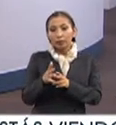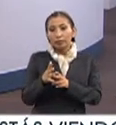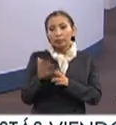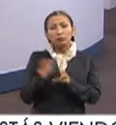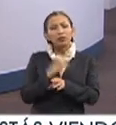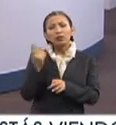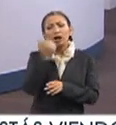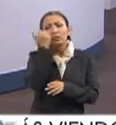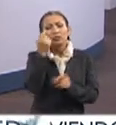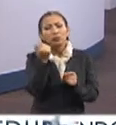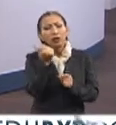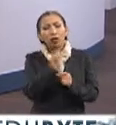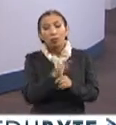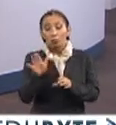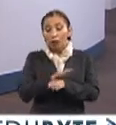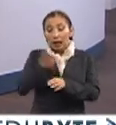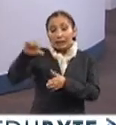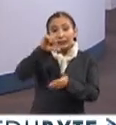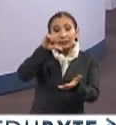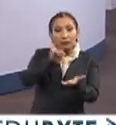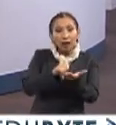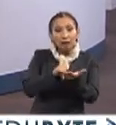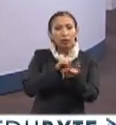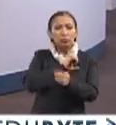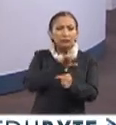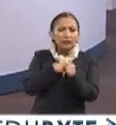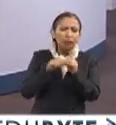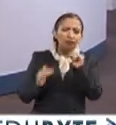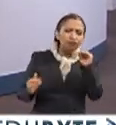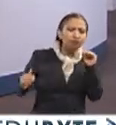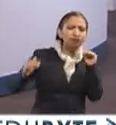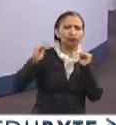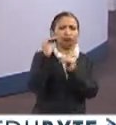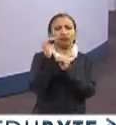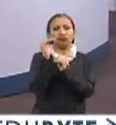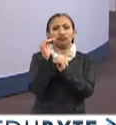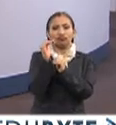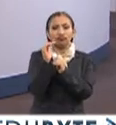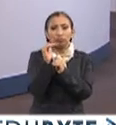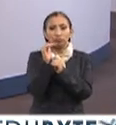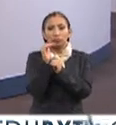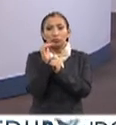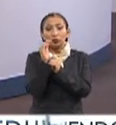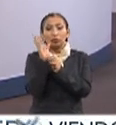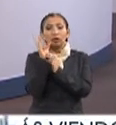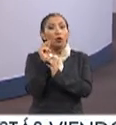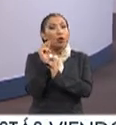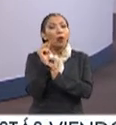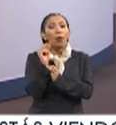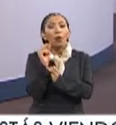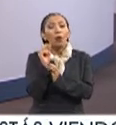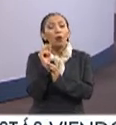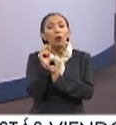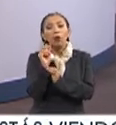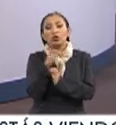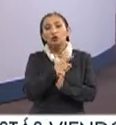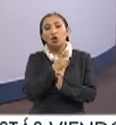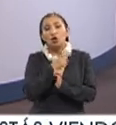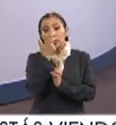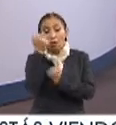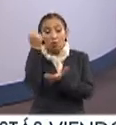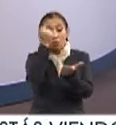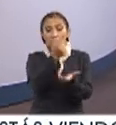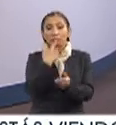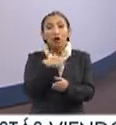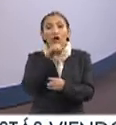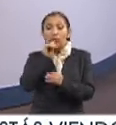currícula tan pequeña? Porque es un centro de alta especialidad, ¿no? No solo es una cuestión también de presupuesto,